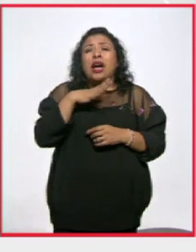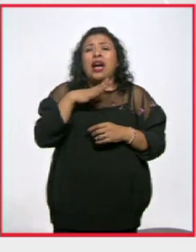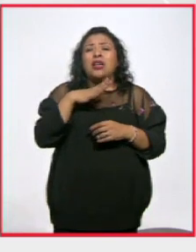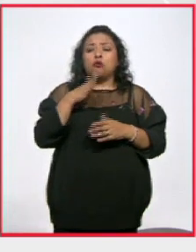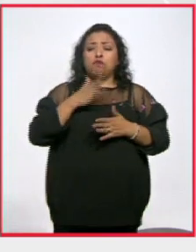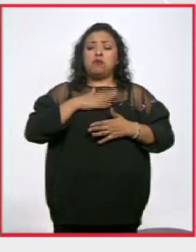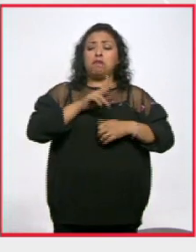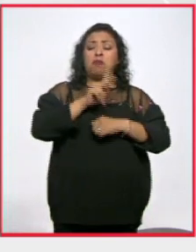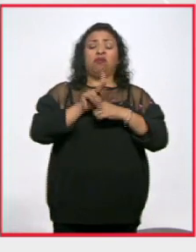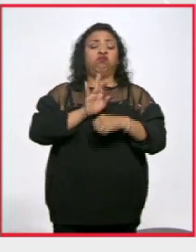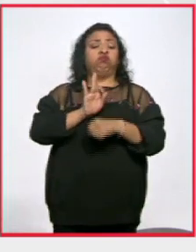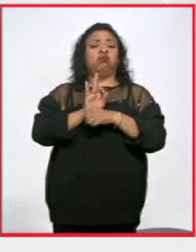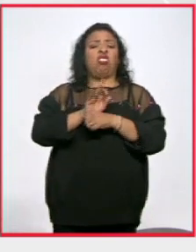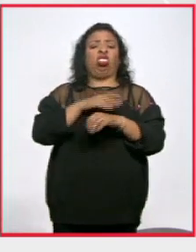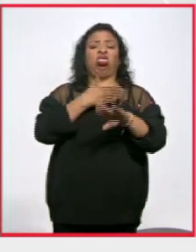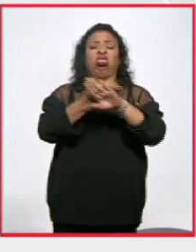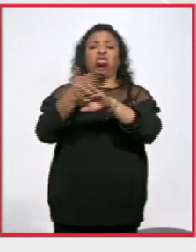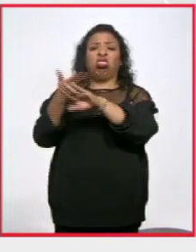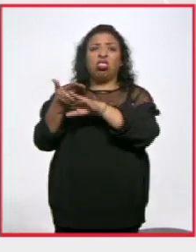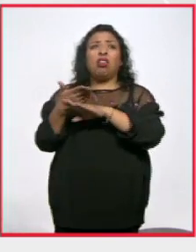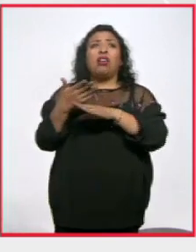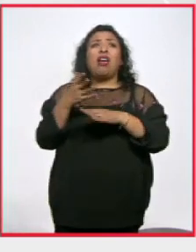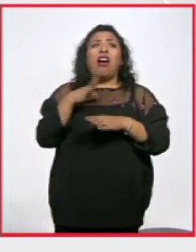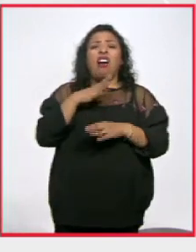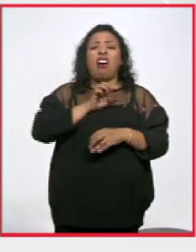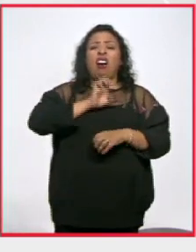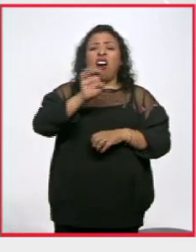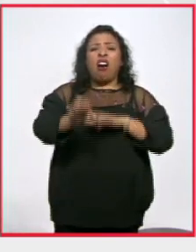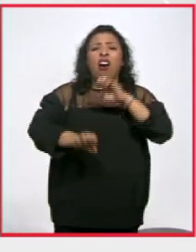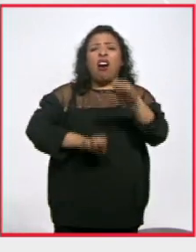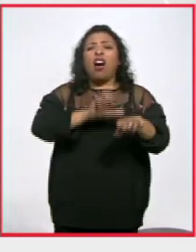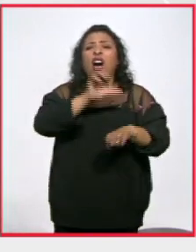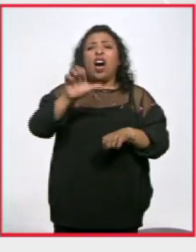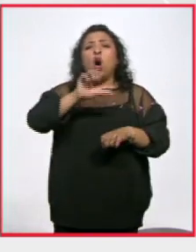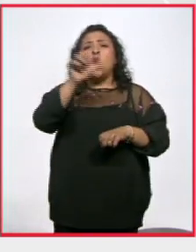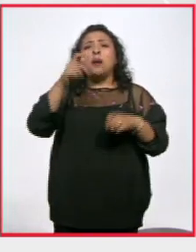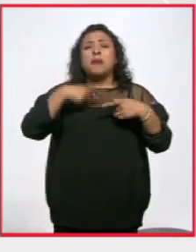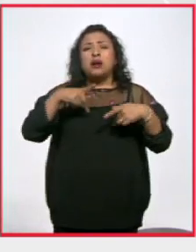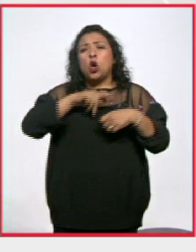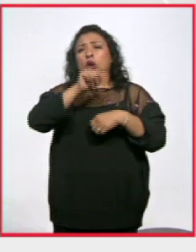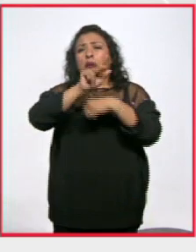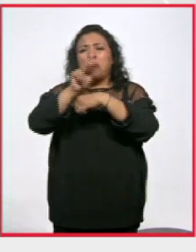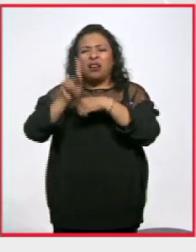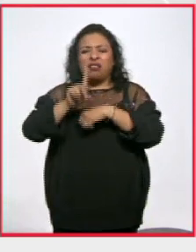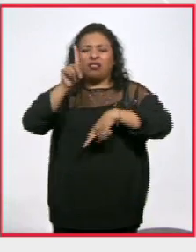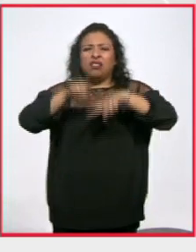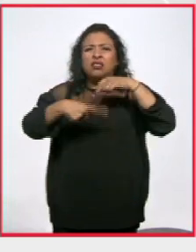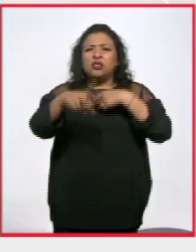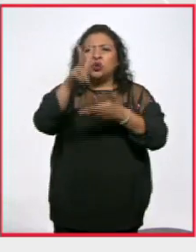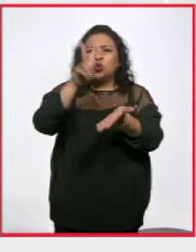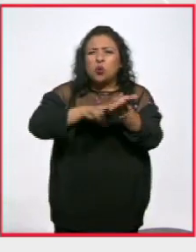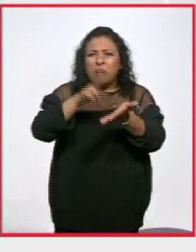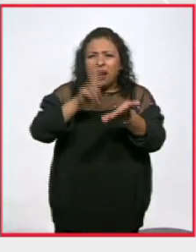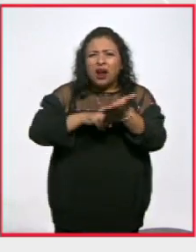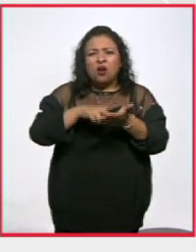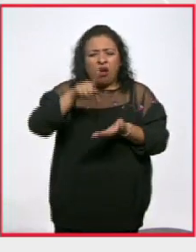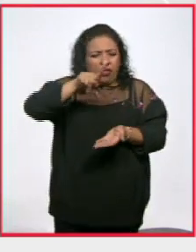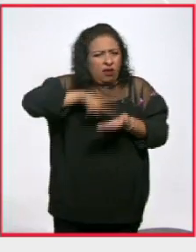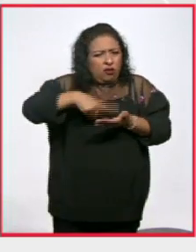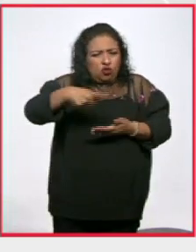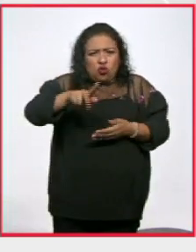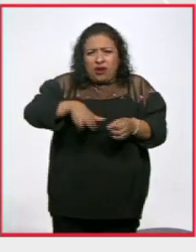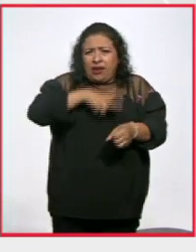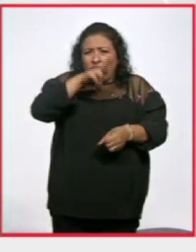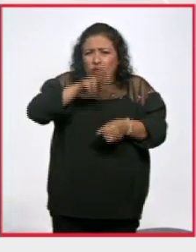ofensivos y rumpe la xenofobia que hace del migrante una amenaza despojándolo de la dignidad que le es intrínseca